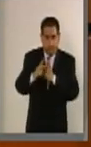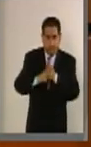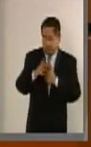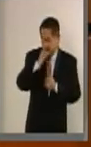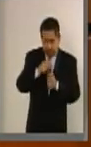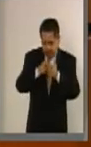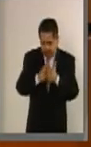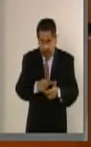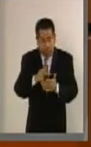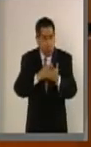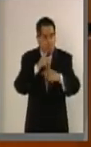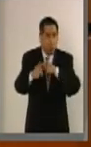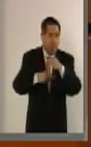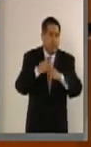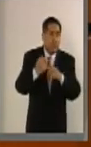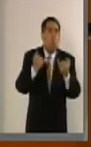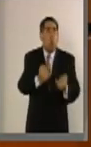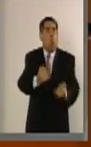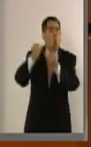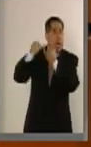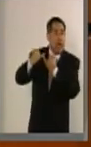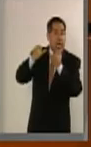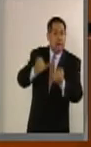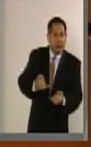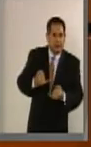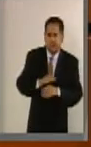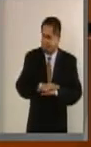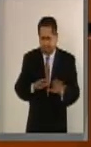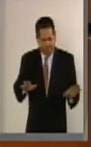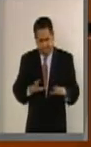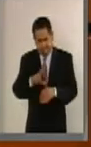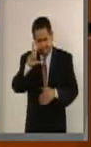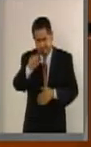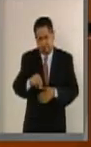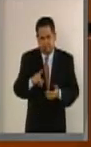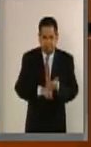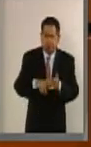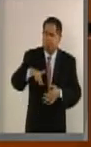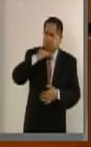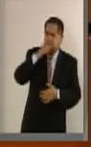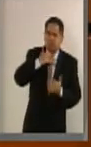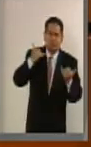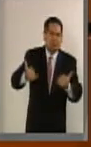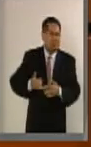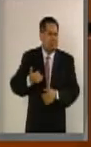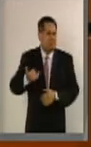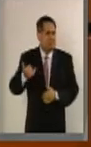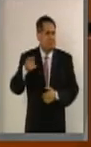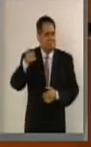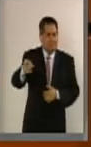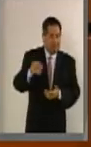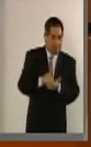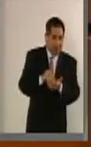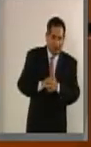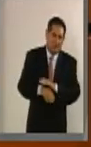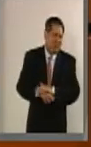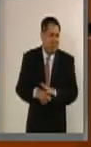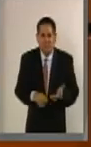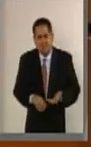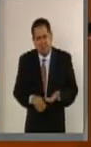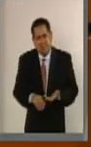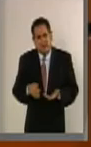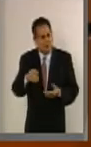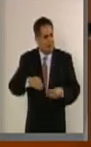nunca más volver a la normalidad porque no es normal que la negligencia y la corrupción se cobren vidas en